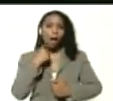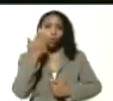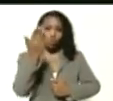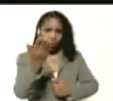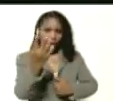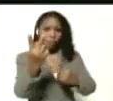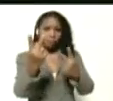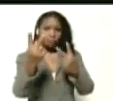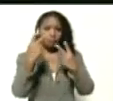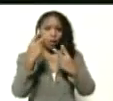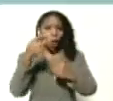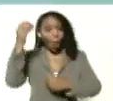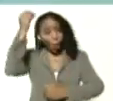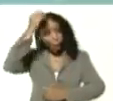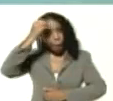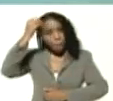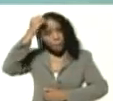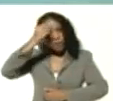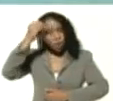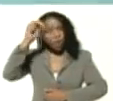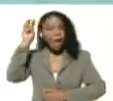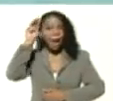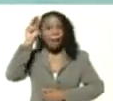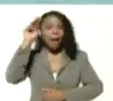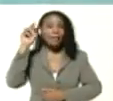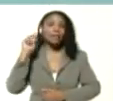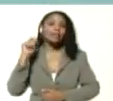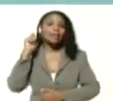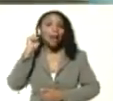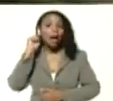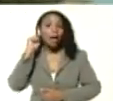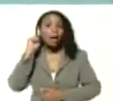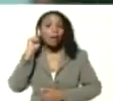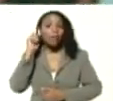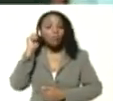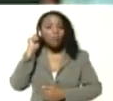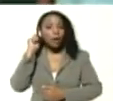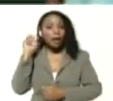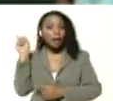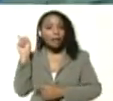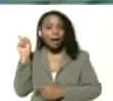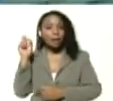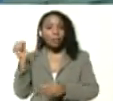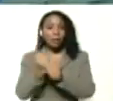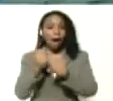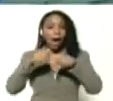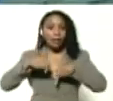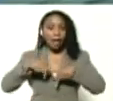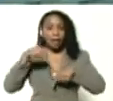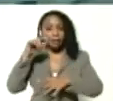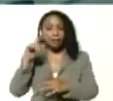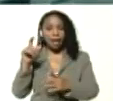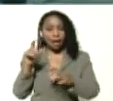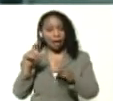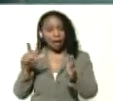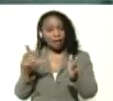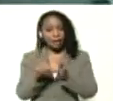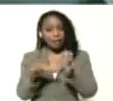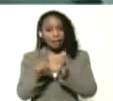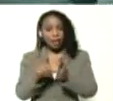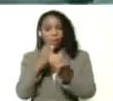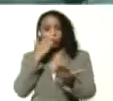oyera la opinión de la maestra Sandra Villarreal, que trabaja aquí en este plantel, profesora.